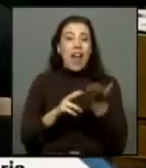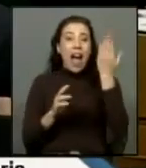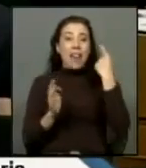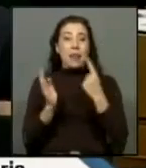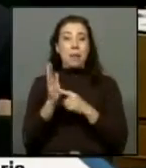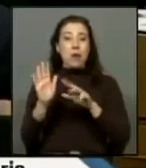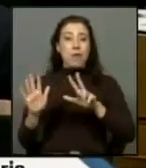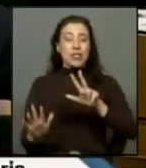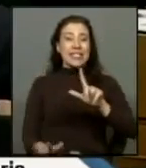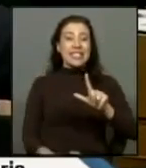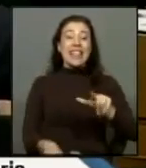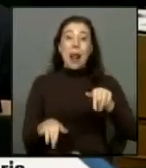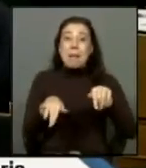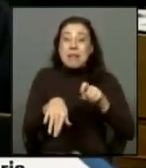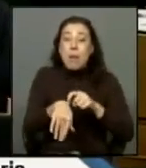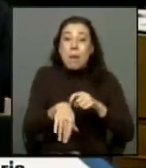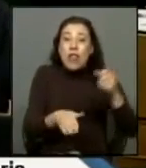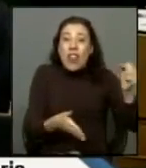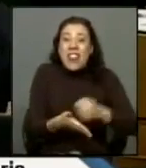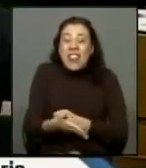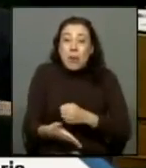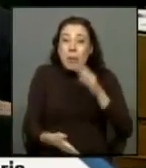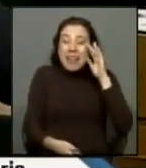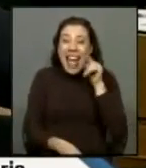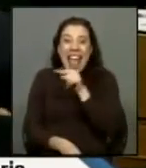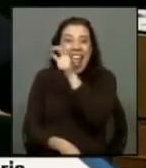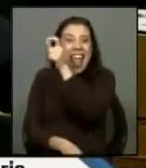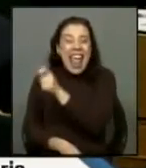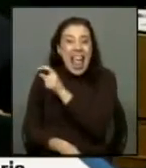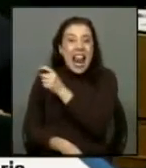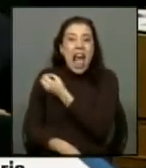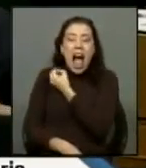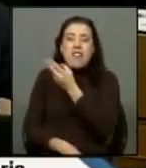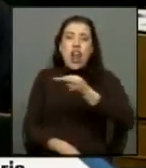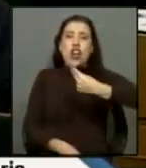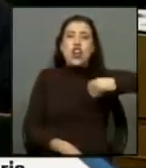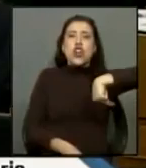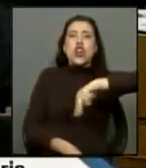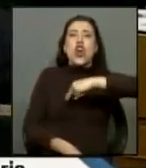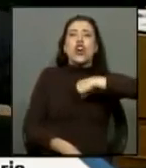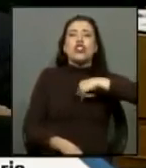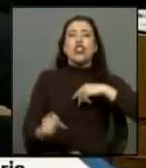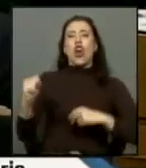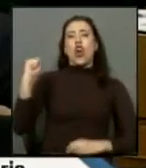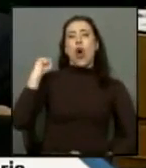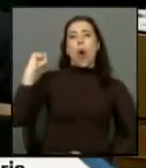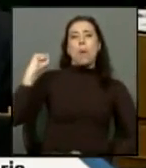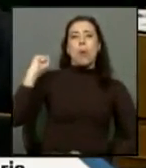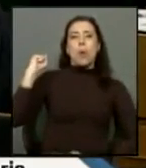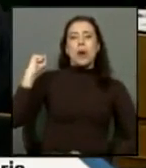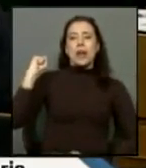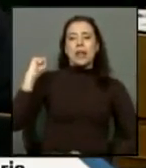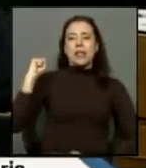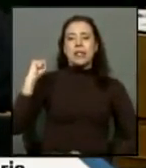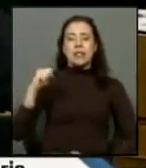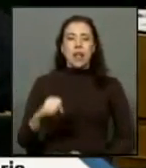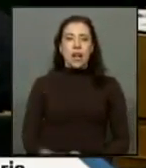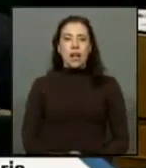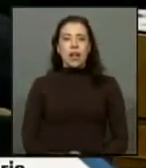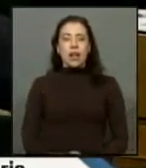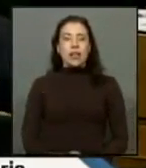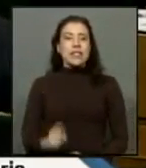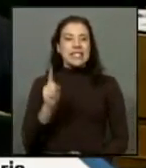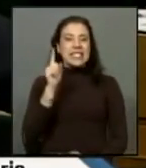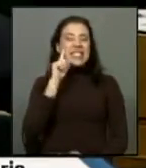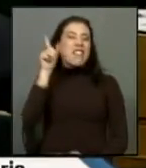87 en plena dictadura y él decía que nosotros éramos unos comunistas unos comunistas que